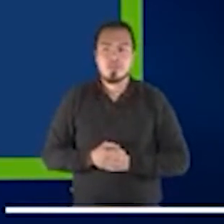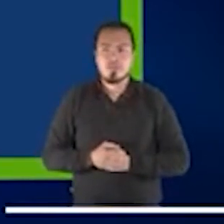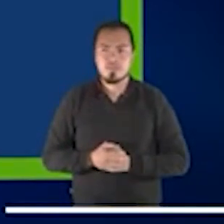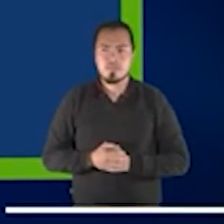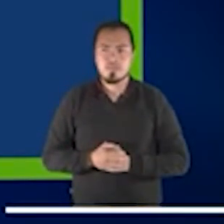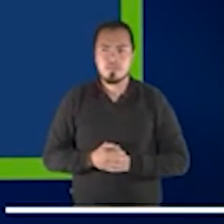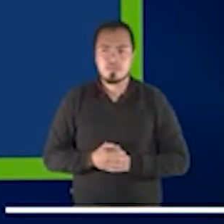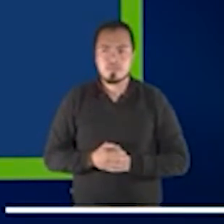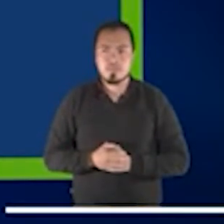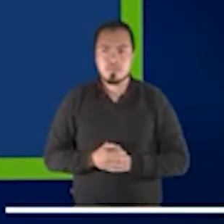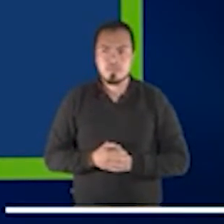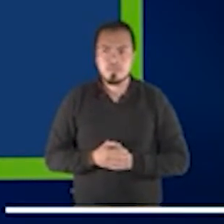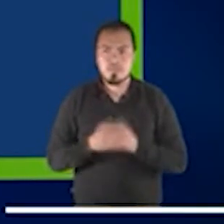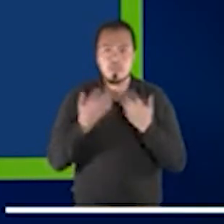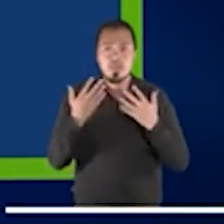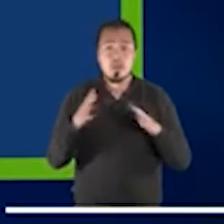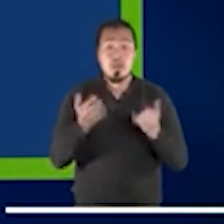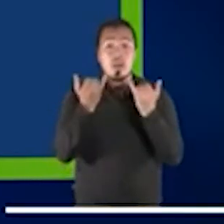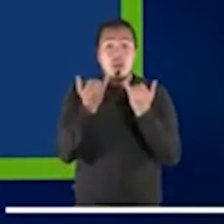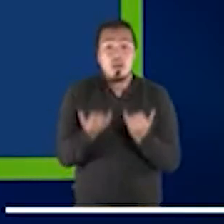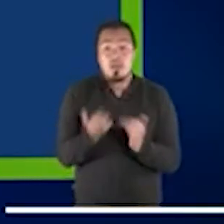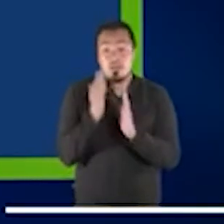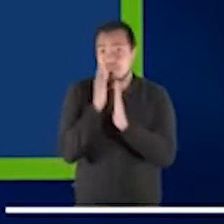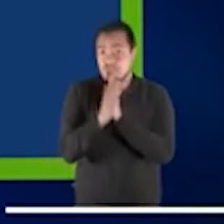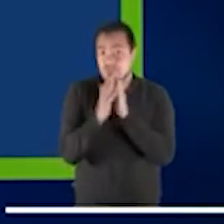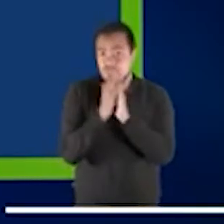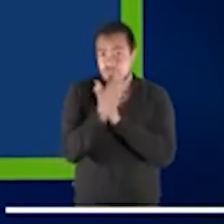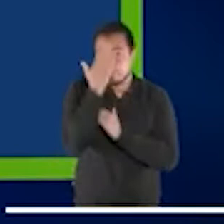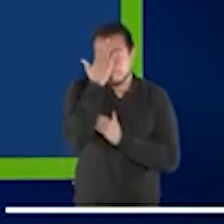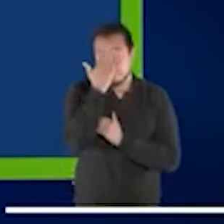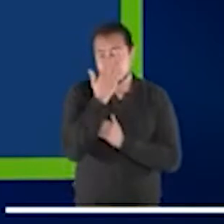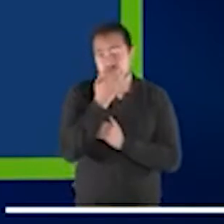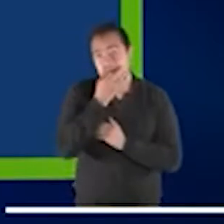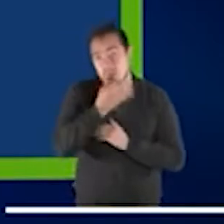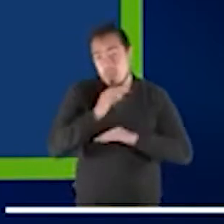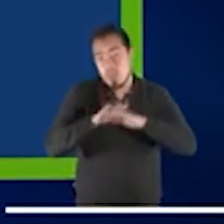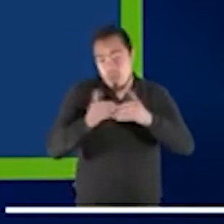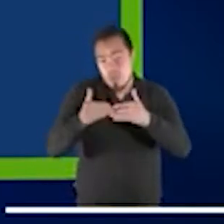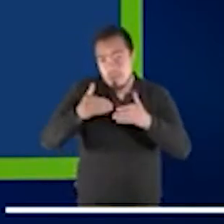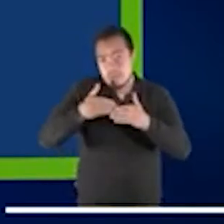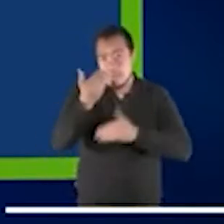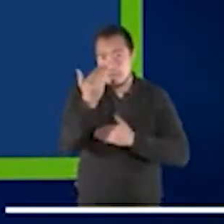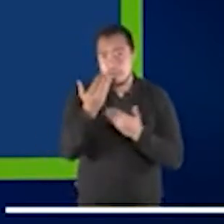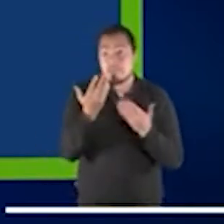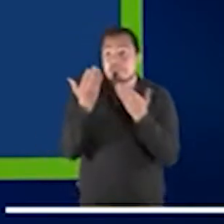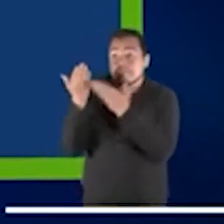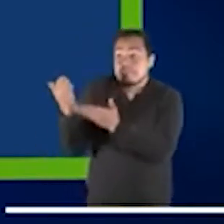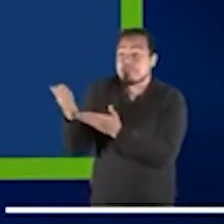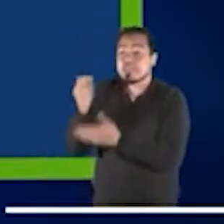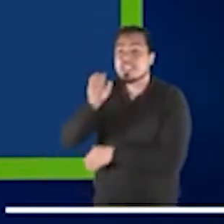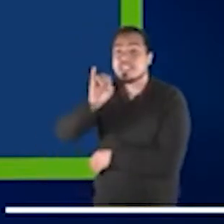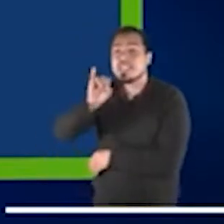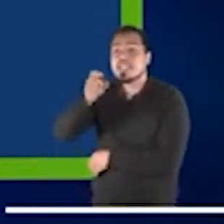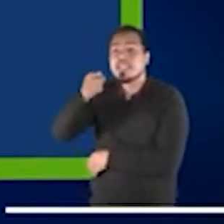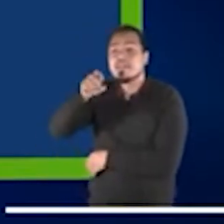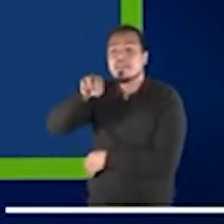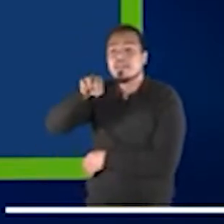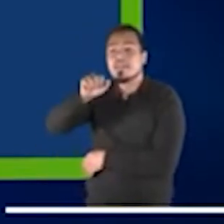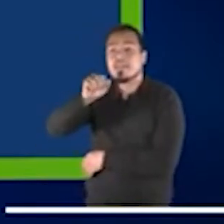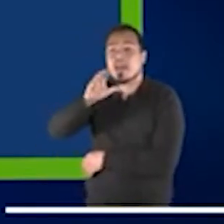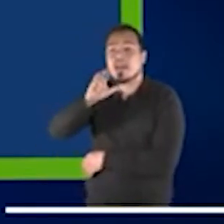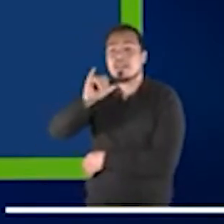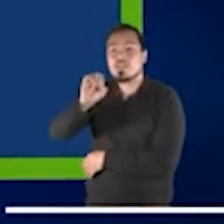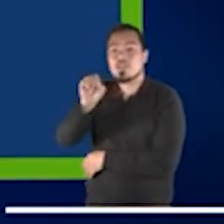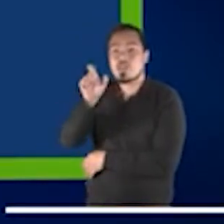Entonces, en esta parte que quizás me gustaría empezar contigo, Ignacio, un poco